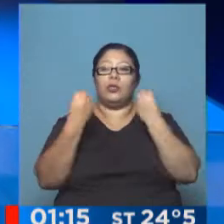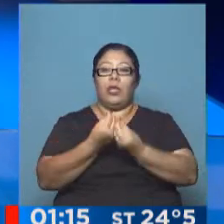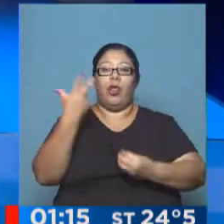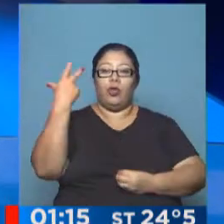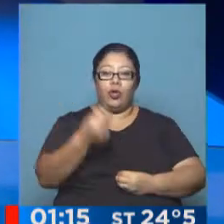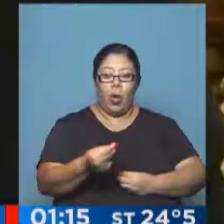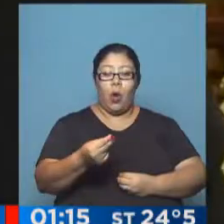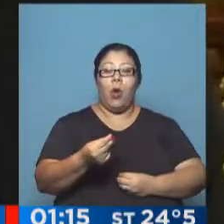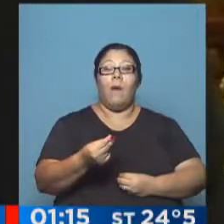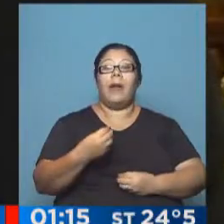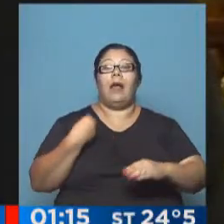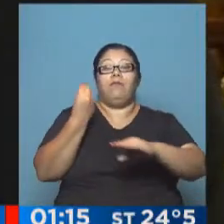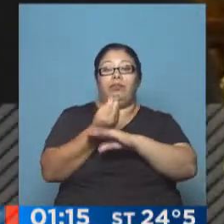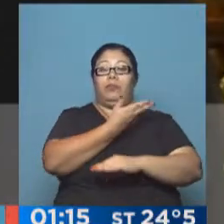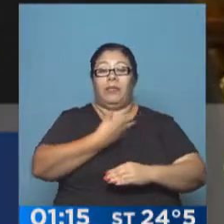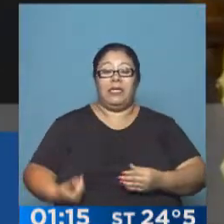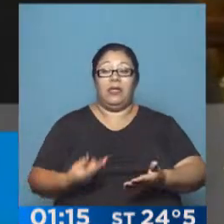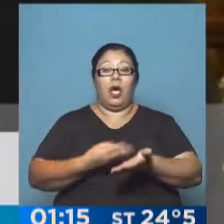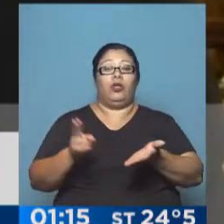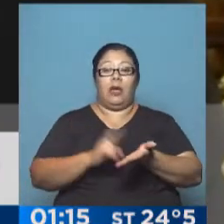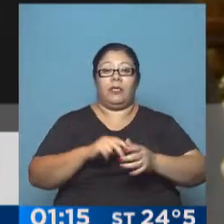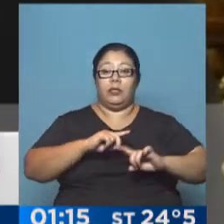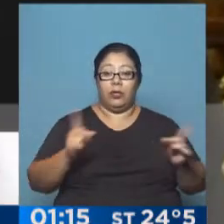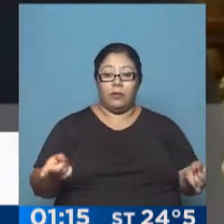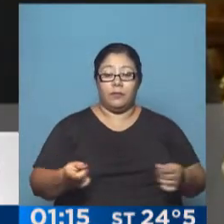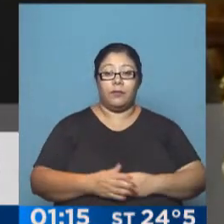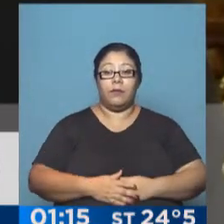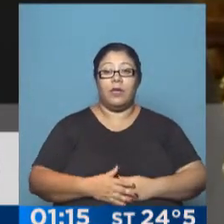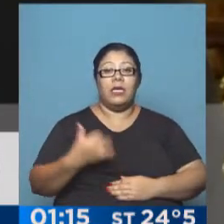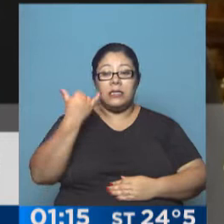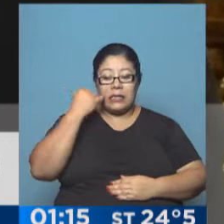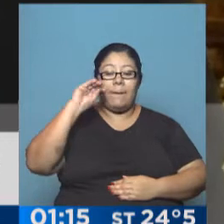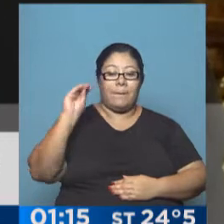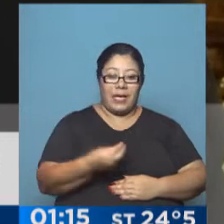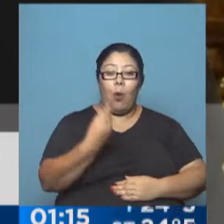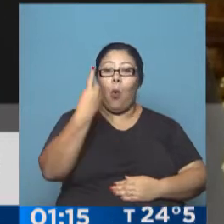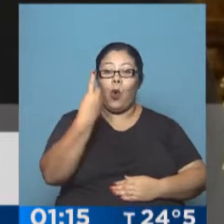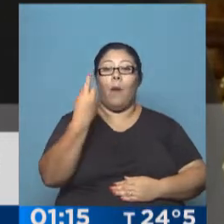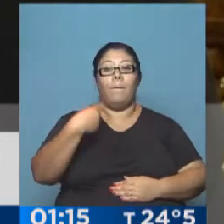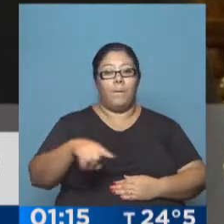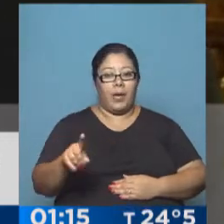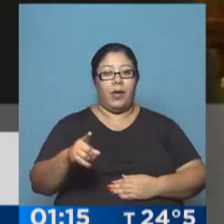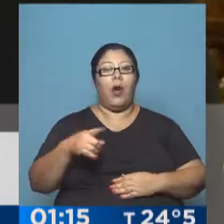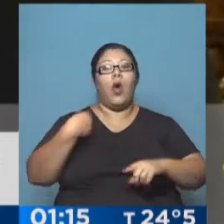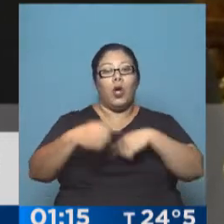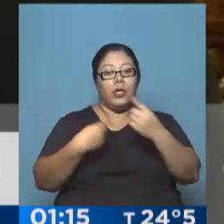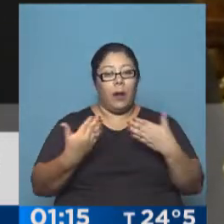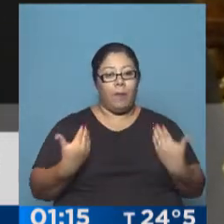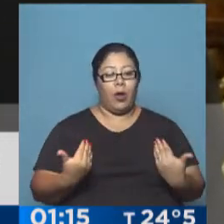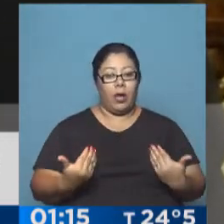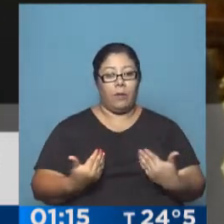mandato presidencial. Ahora será que hemos perdido una batalla, pero no a la guerra. Pero además de eso, con